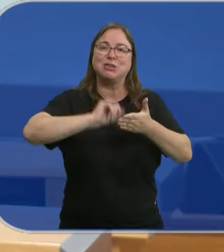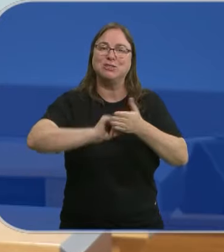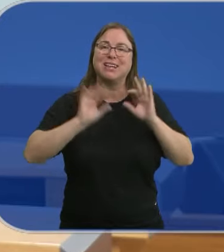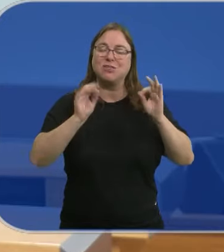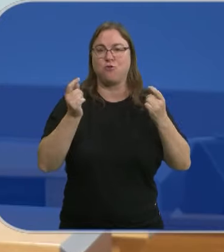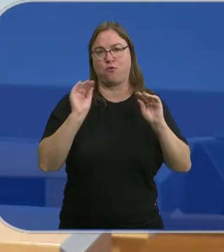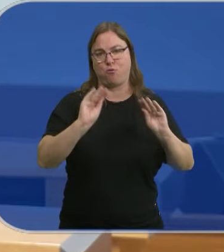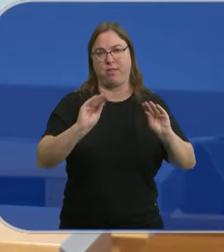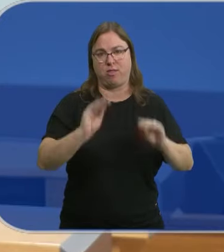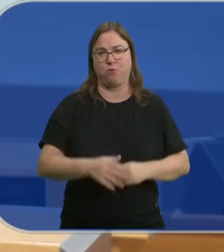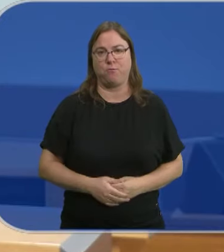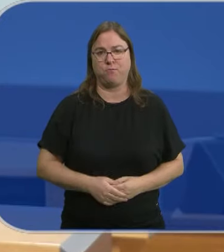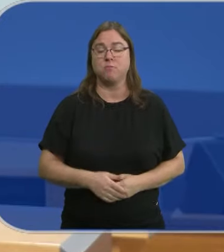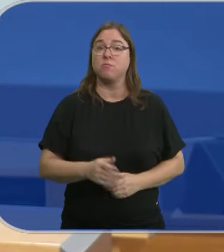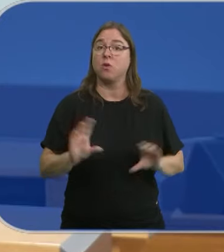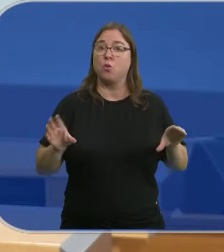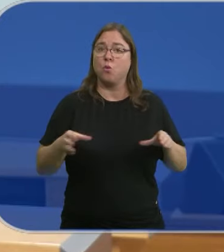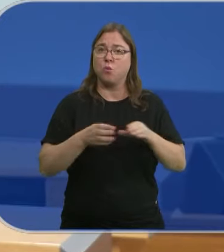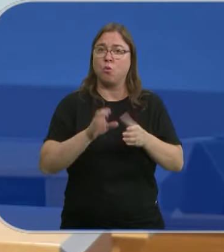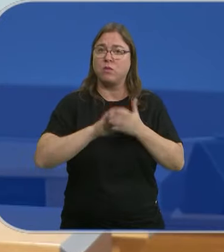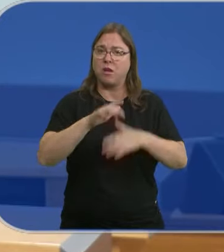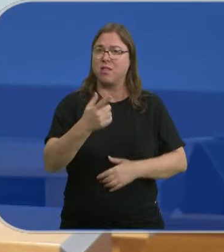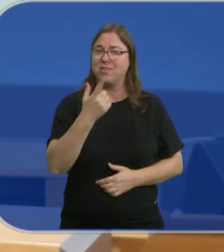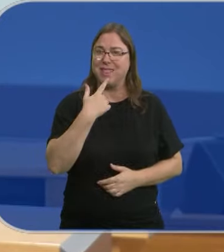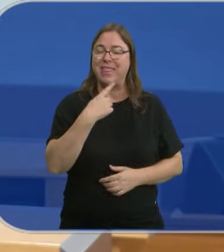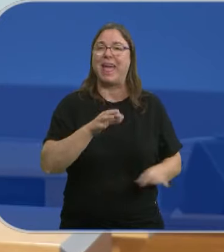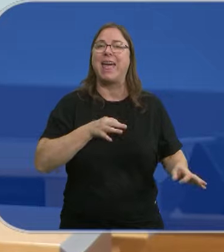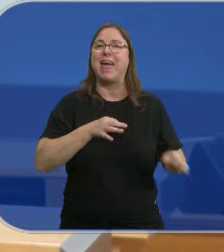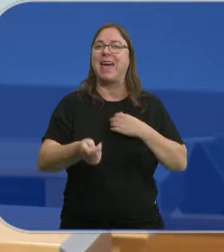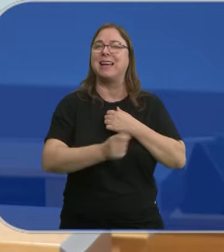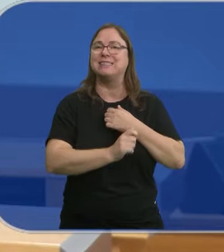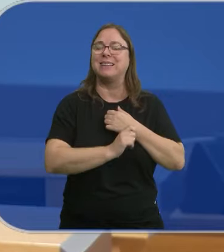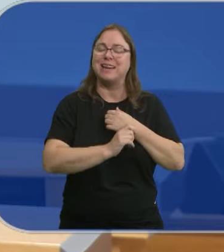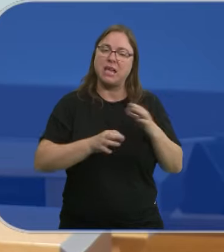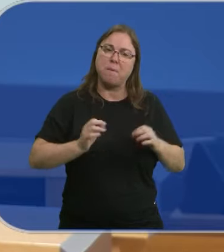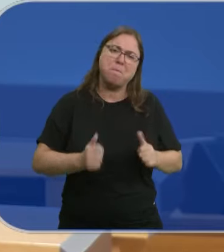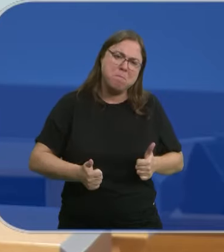de formación. Estamos, dice la Junta, ante mucho más que una estrategia general.